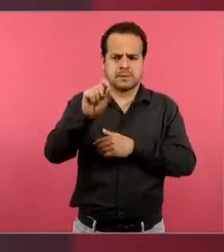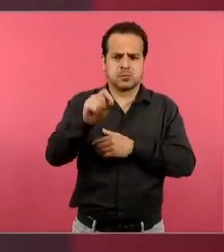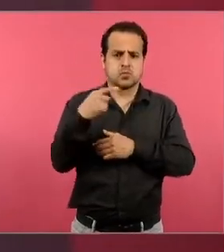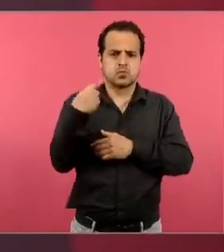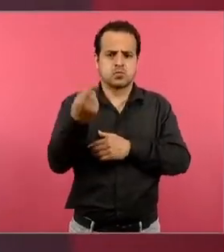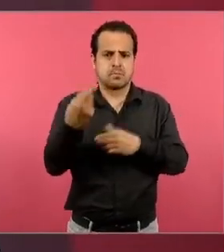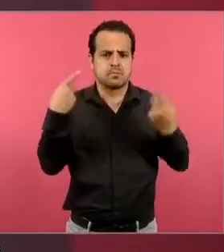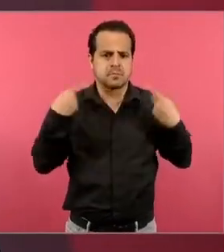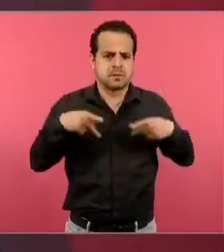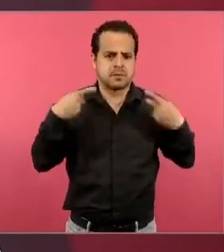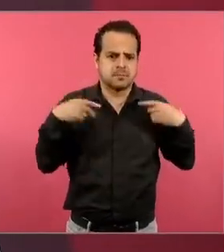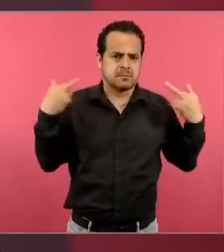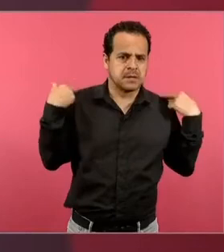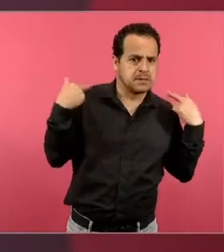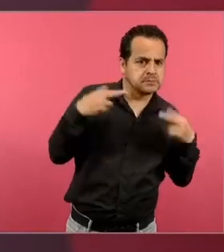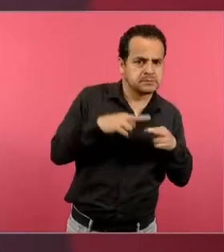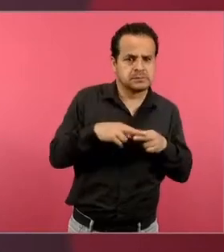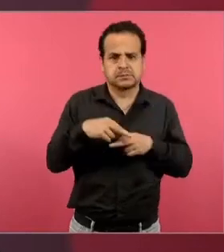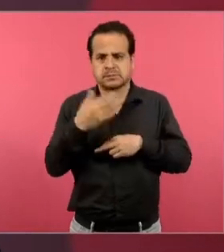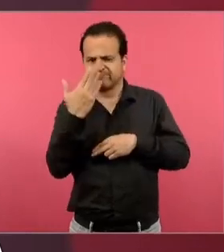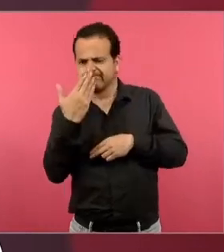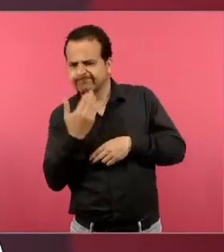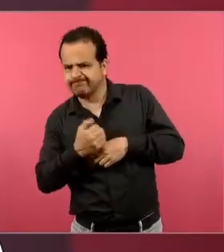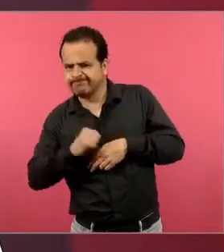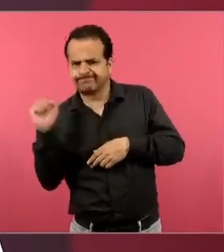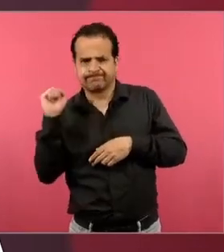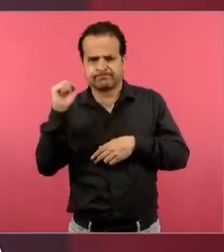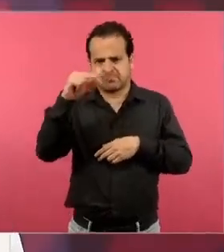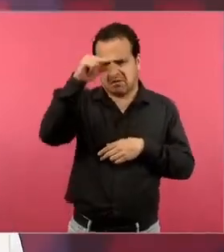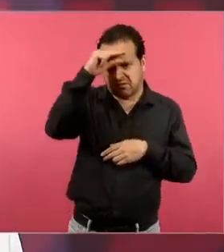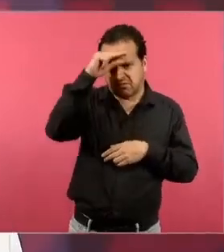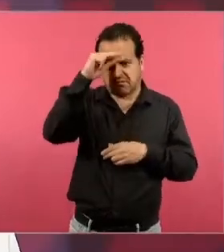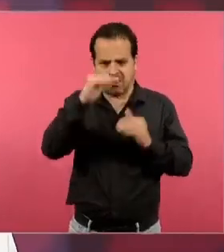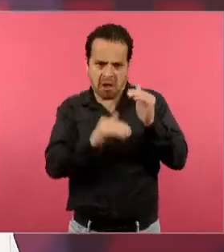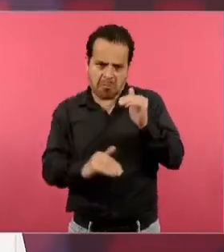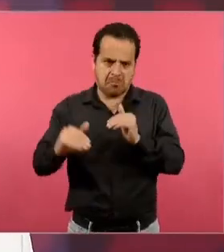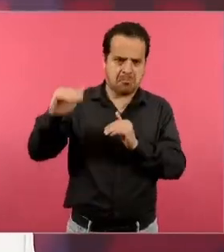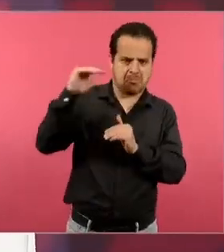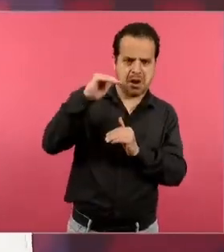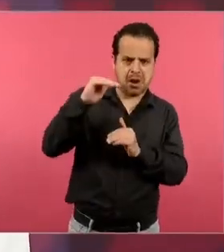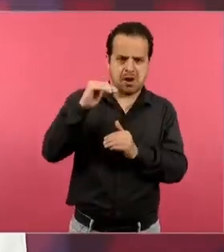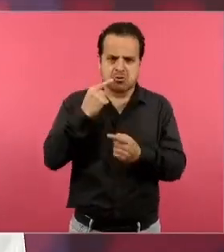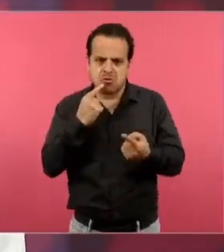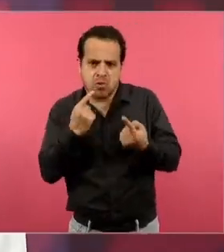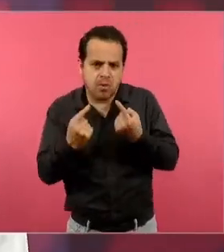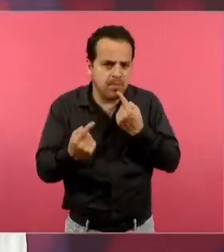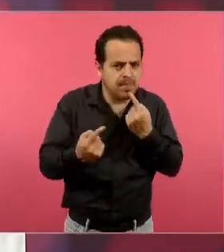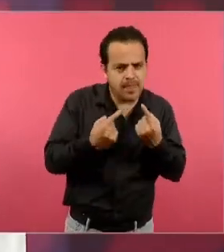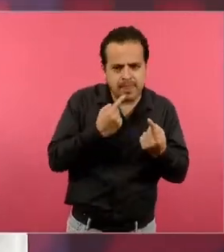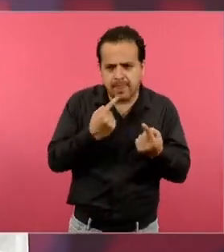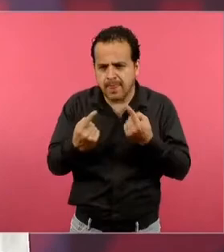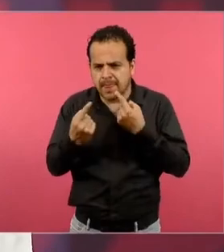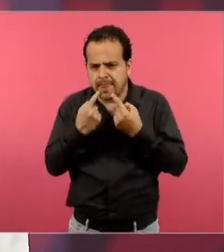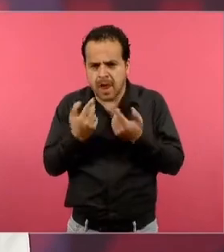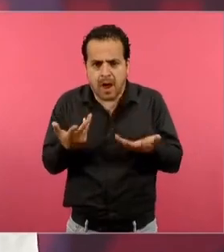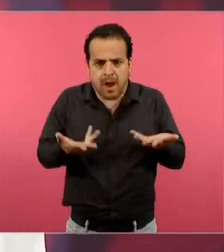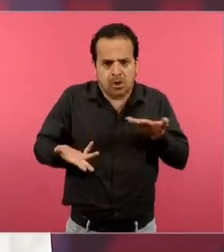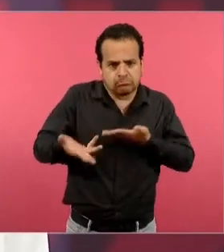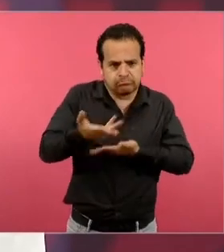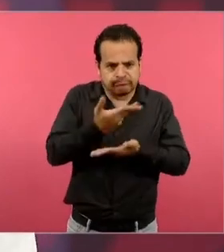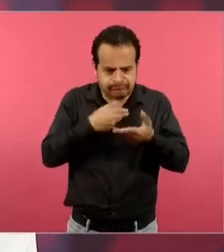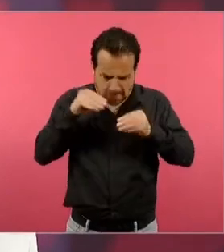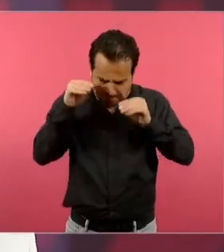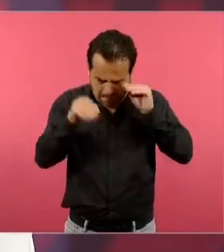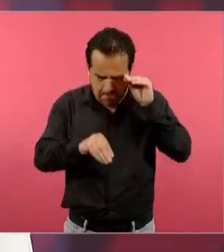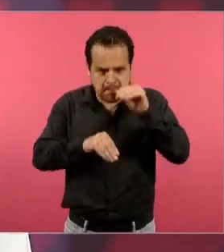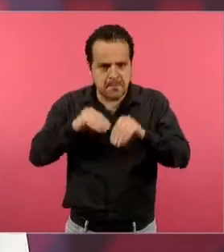por organizaciones, acerca de la construcción del plan de estudios 2022 y al mismo tiempo se fue trabajando, estábamos en